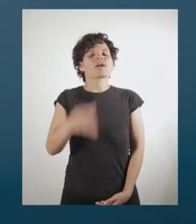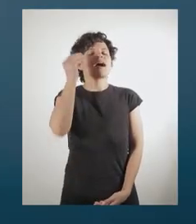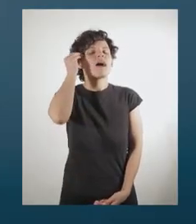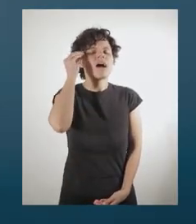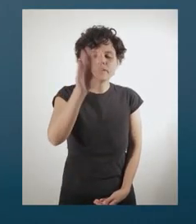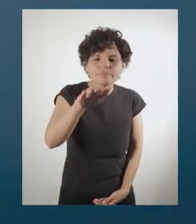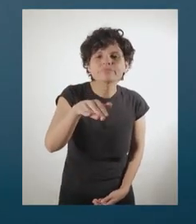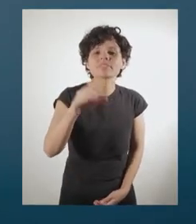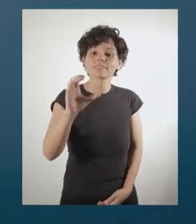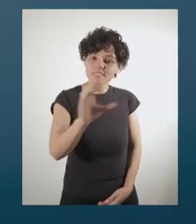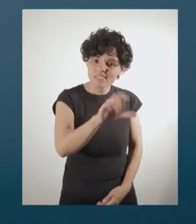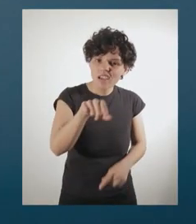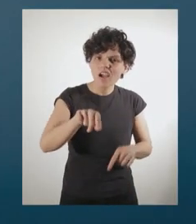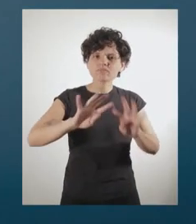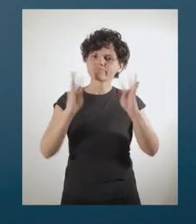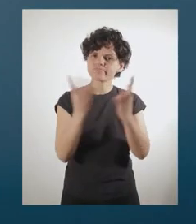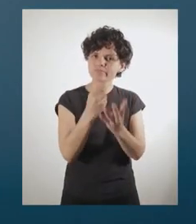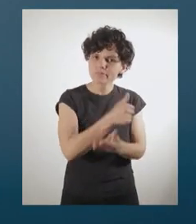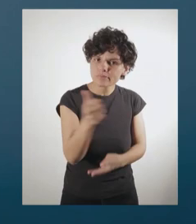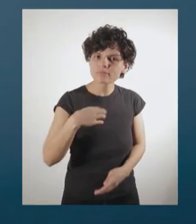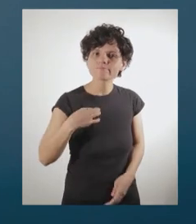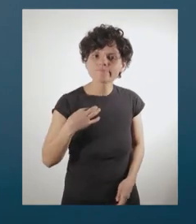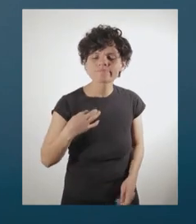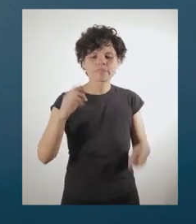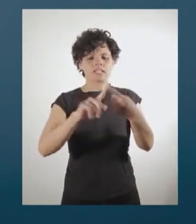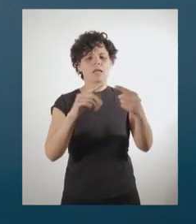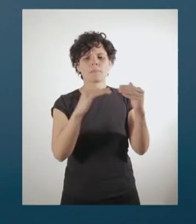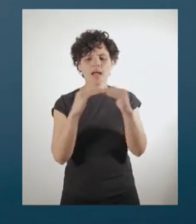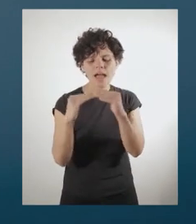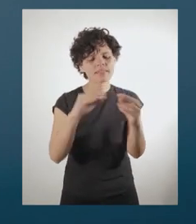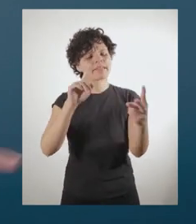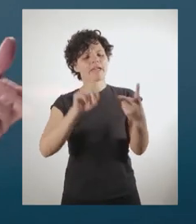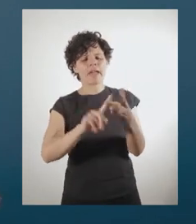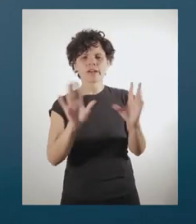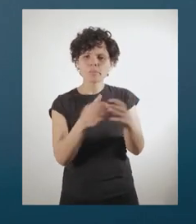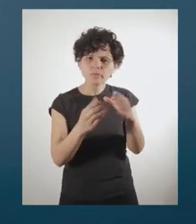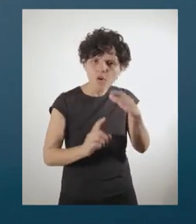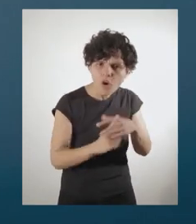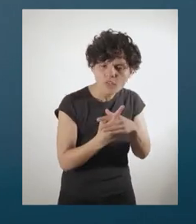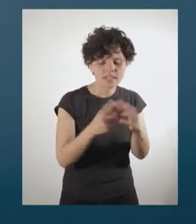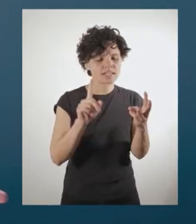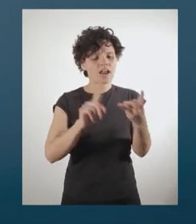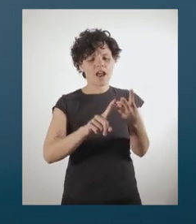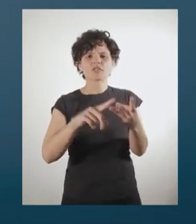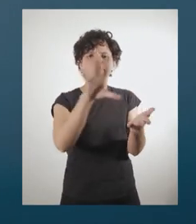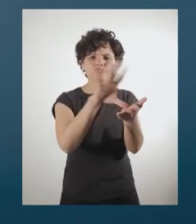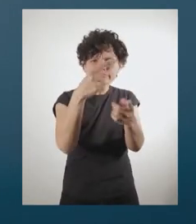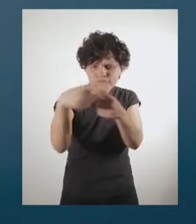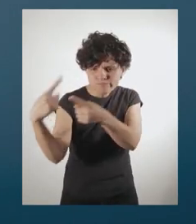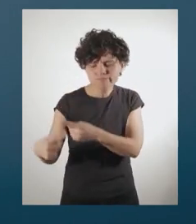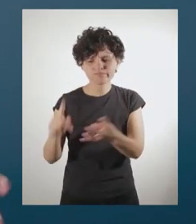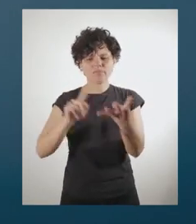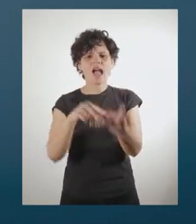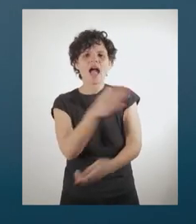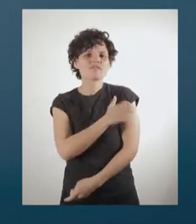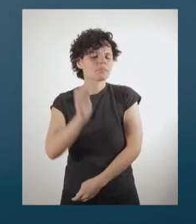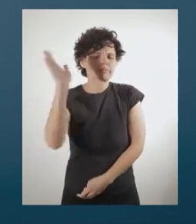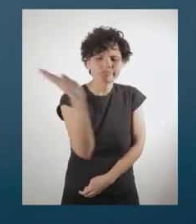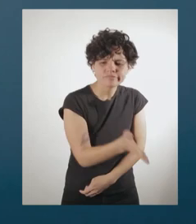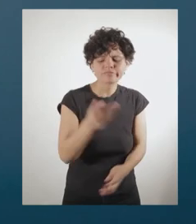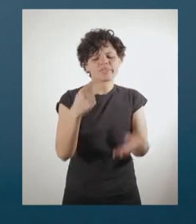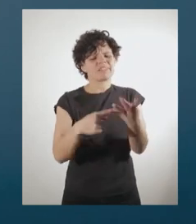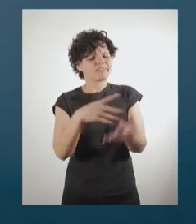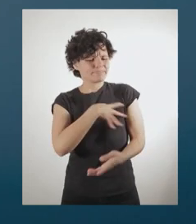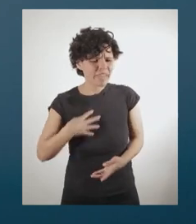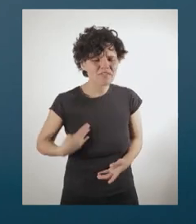¡Ah! Y se sea convención constitucional, paritaria, pueblo originario, plurinacional, nomás FP,